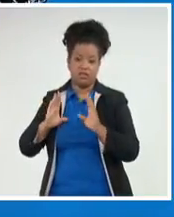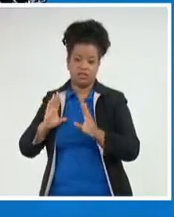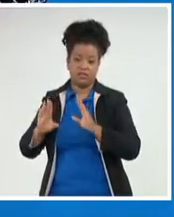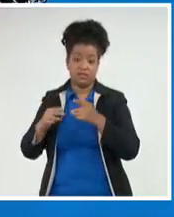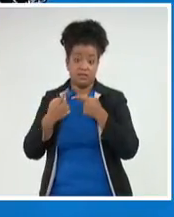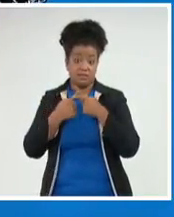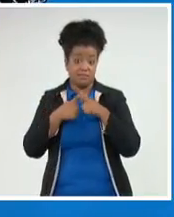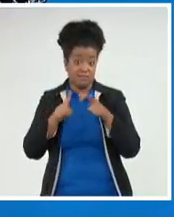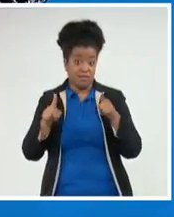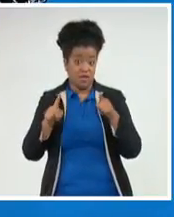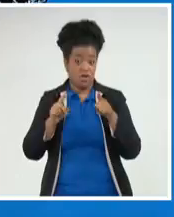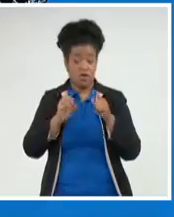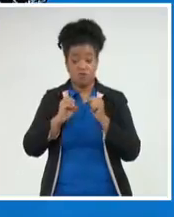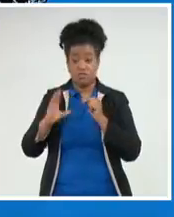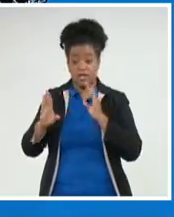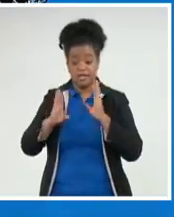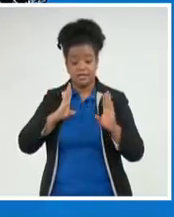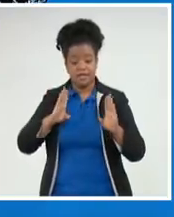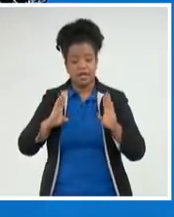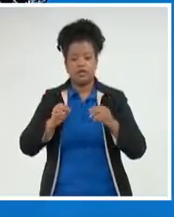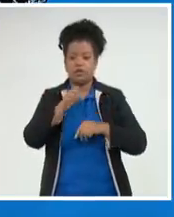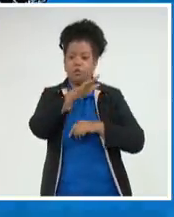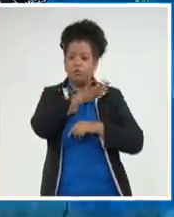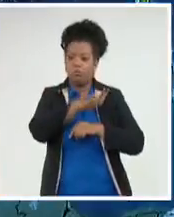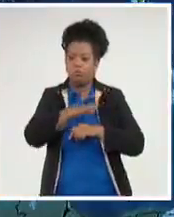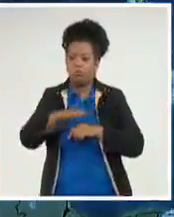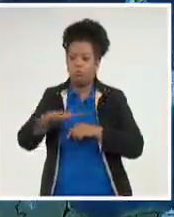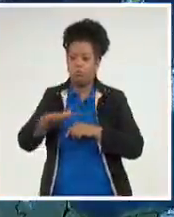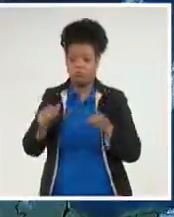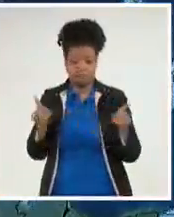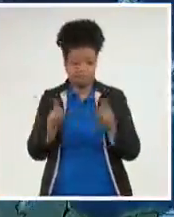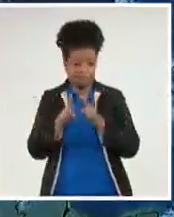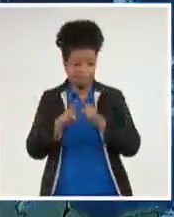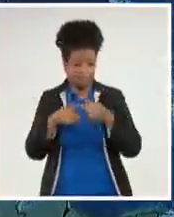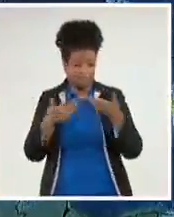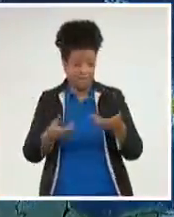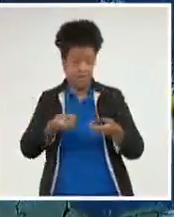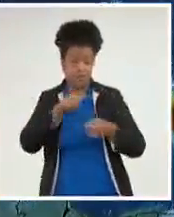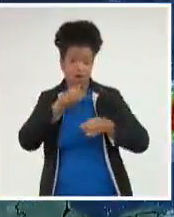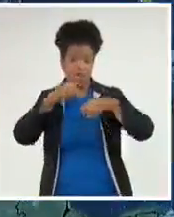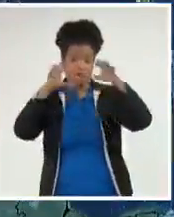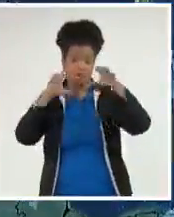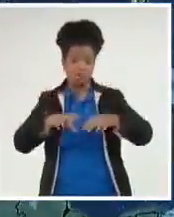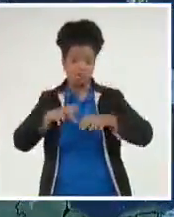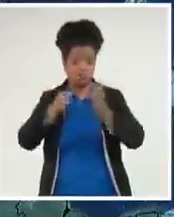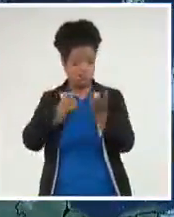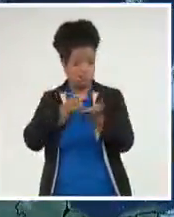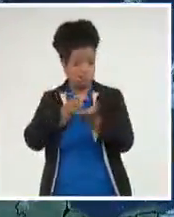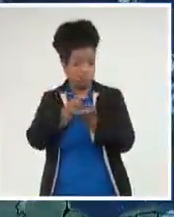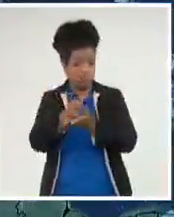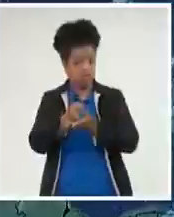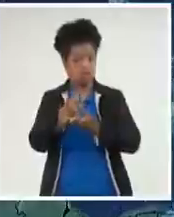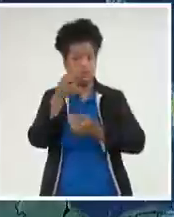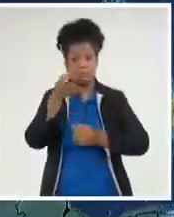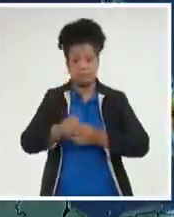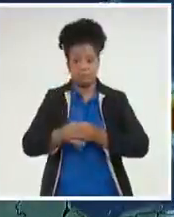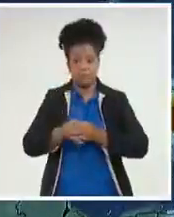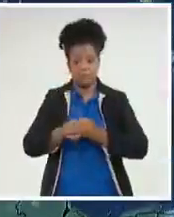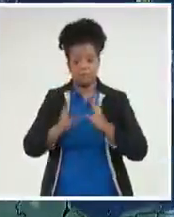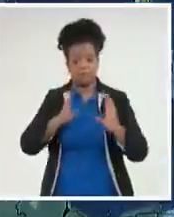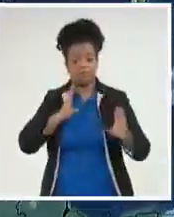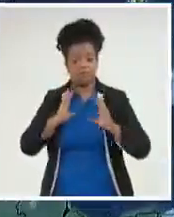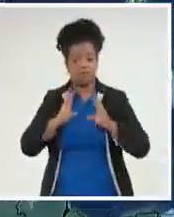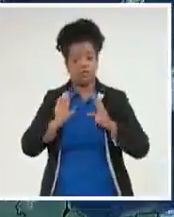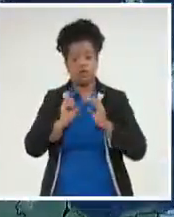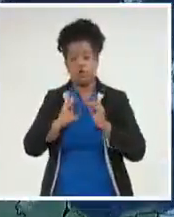occidental y central la mar estará tranquila. En resumen, mis amigos, la mayor probabilidad de lluvia continuará estando en localidades del interior y sur del